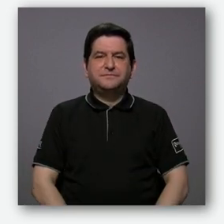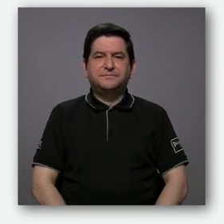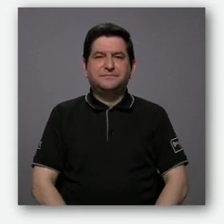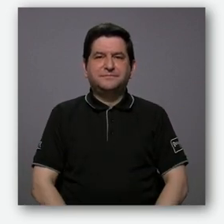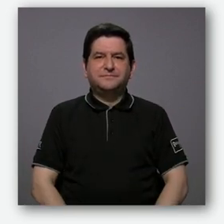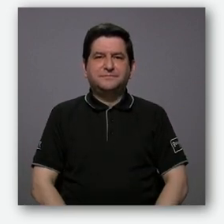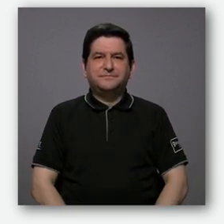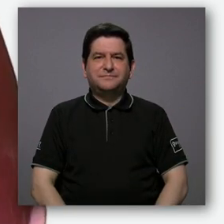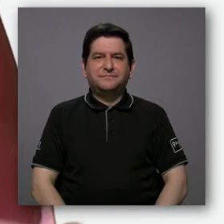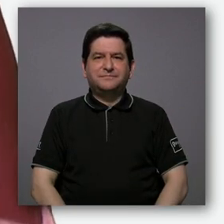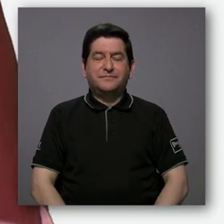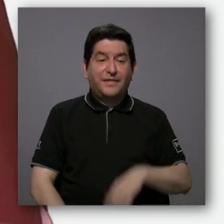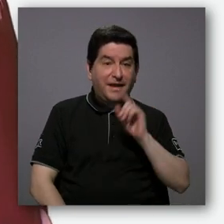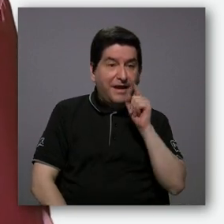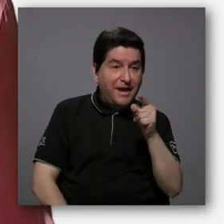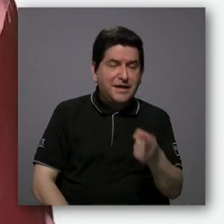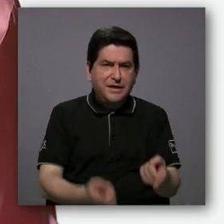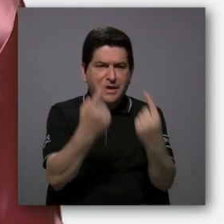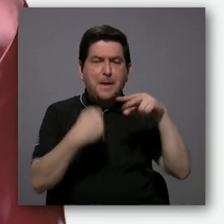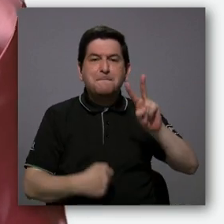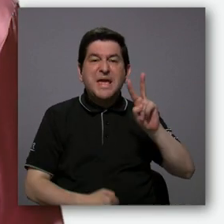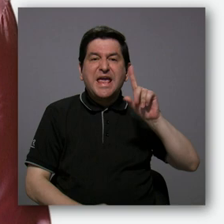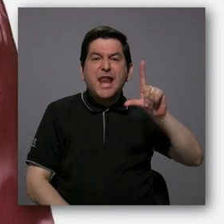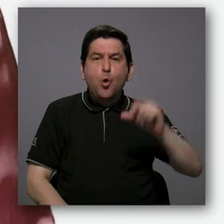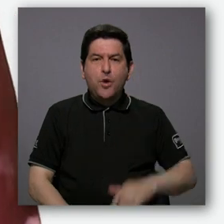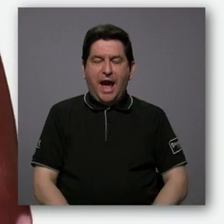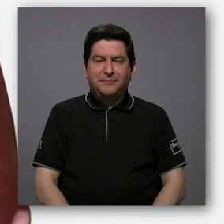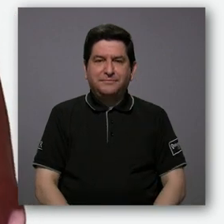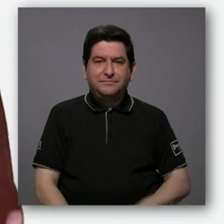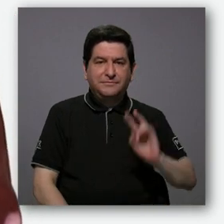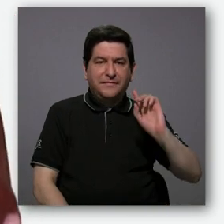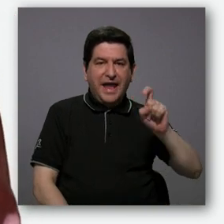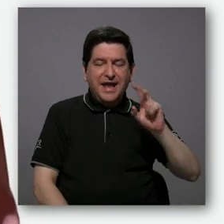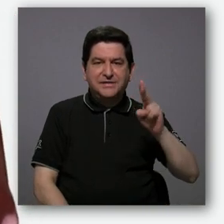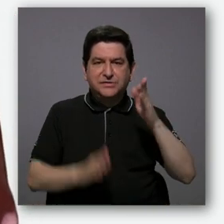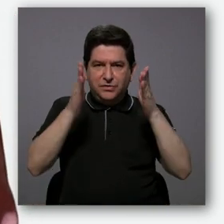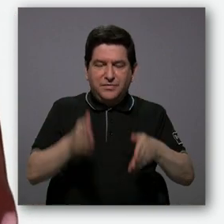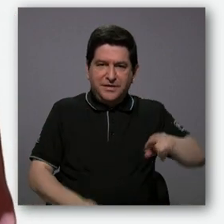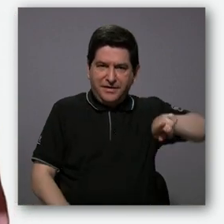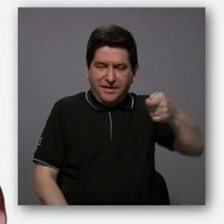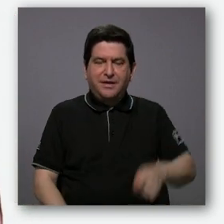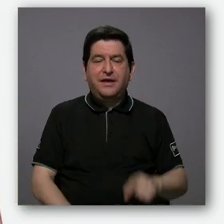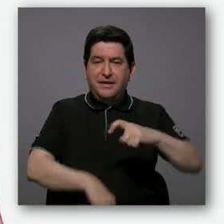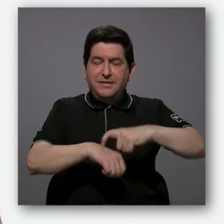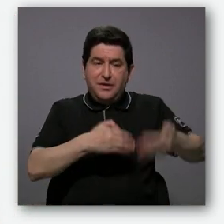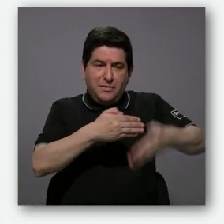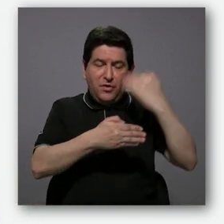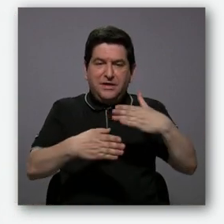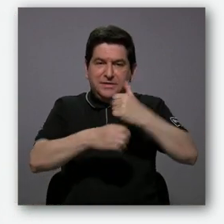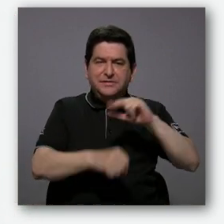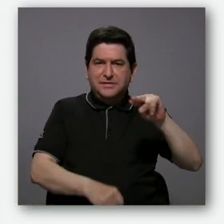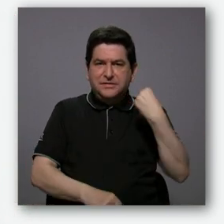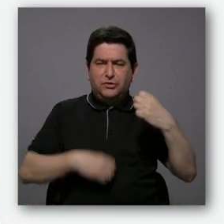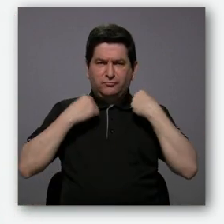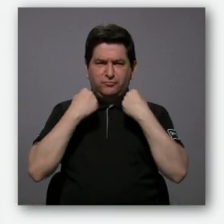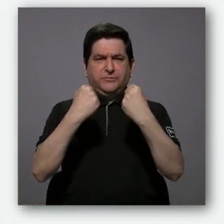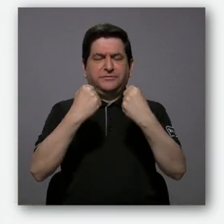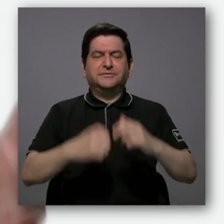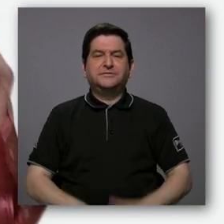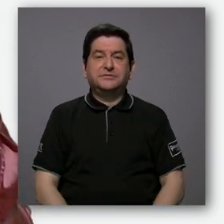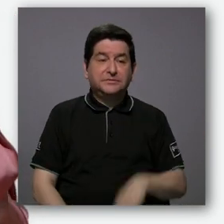Universidad. Allí llegó Vicky Luna, excompañera de canal, cuando hacíamos noticias fuertes.